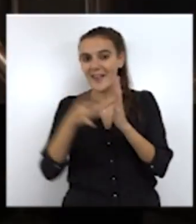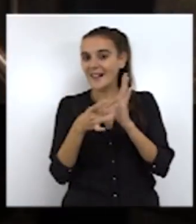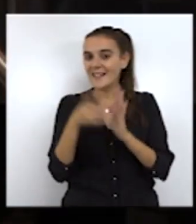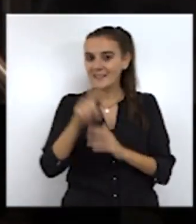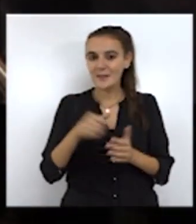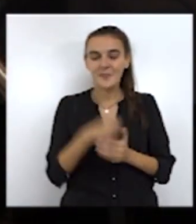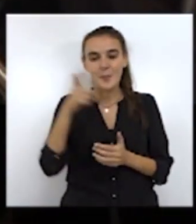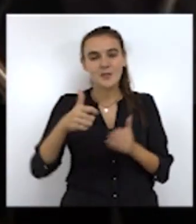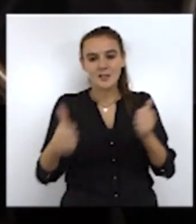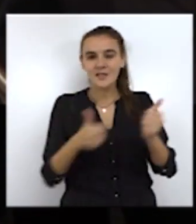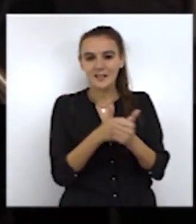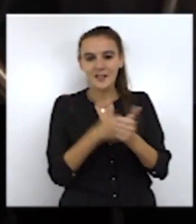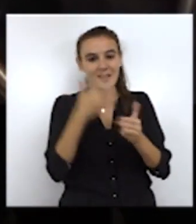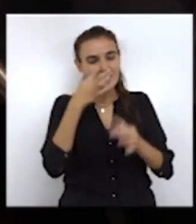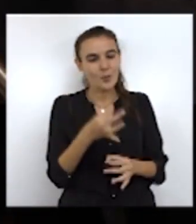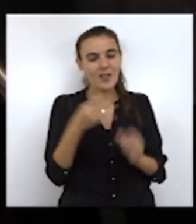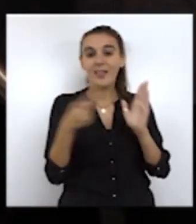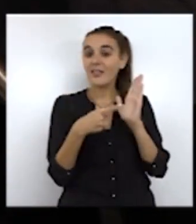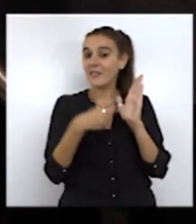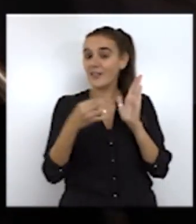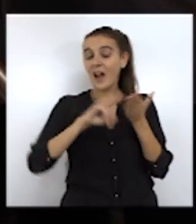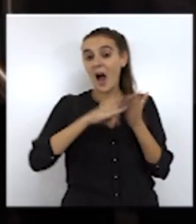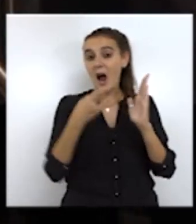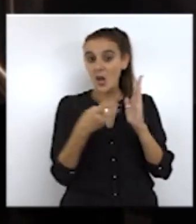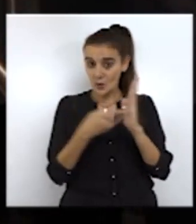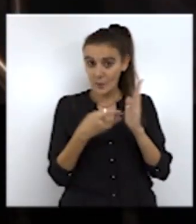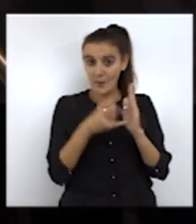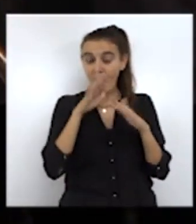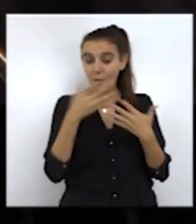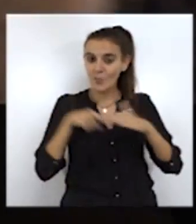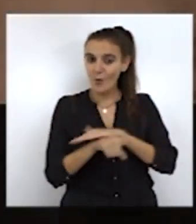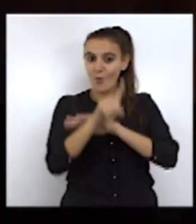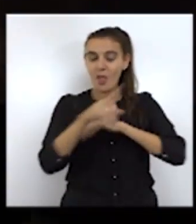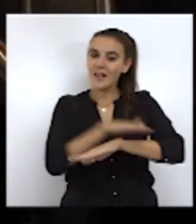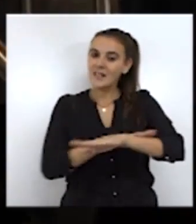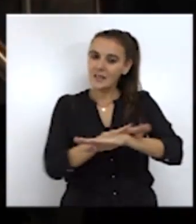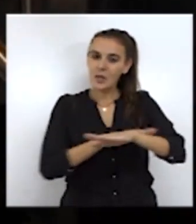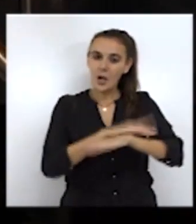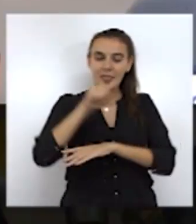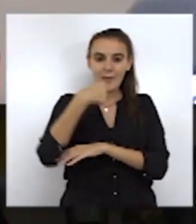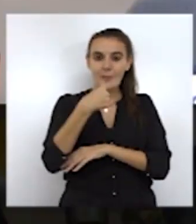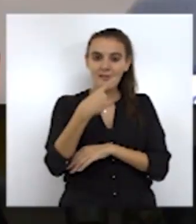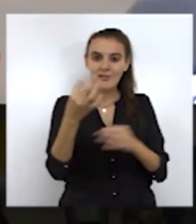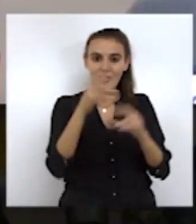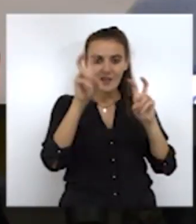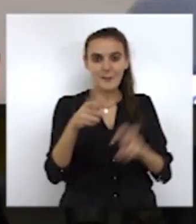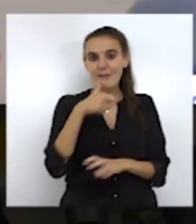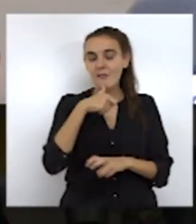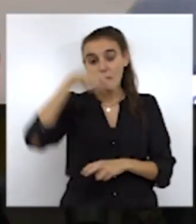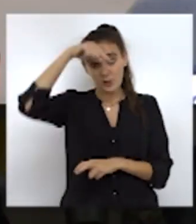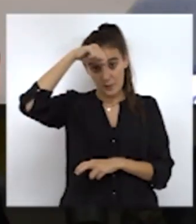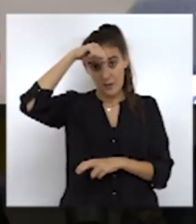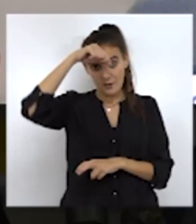calidad. La secretaria de Estado de Seguridad se ha referido también a los planes que están siendo desarrollados por el Ministerio y ha asegurado que tanto Ceuta